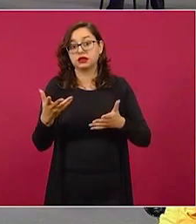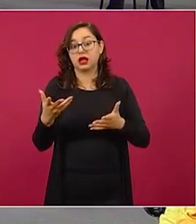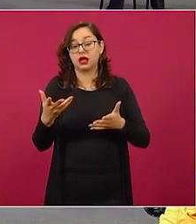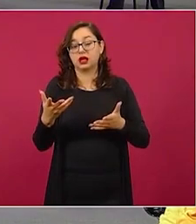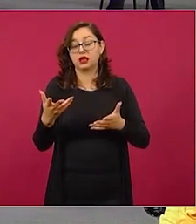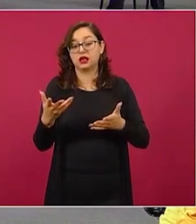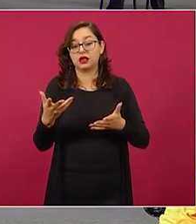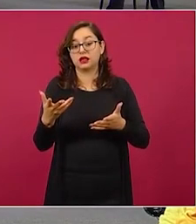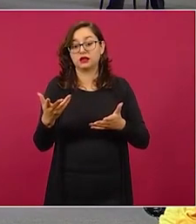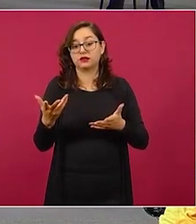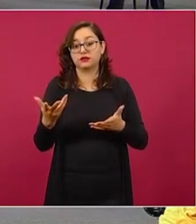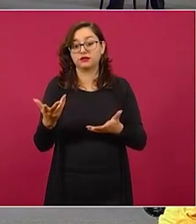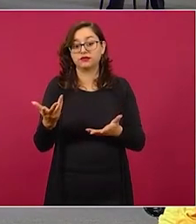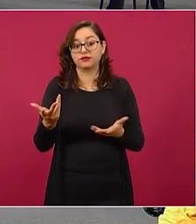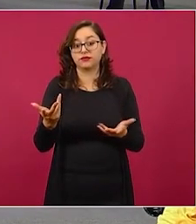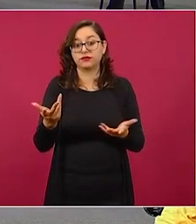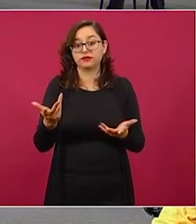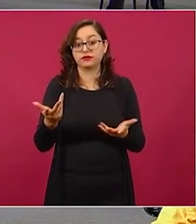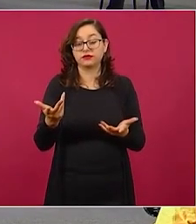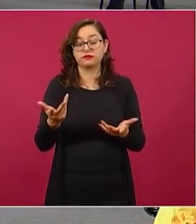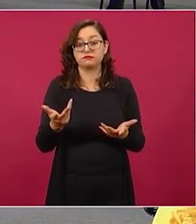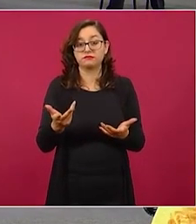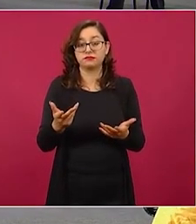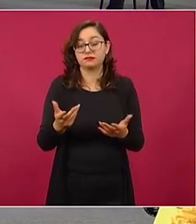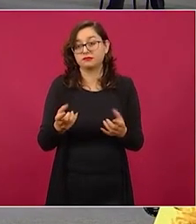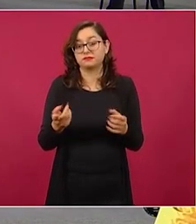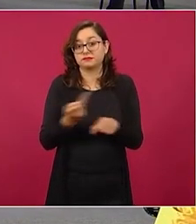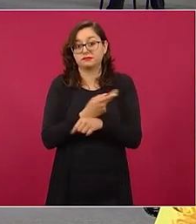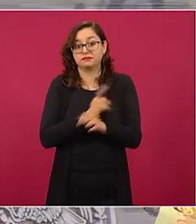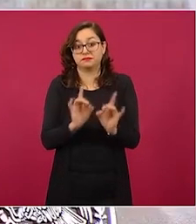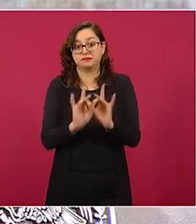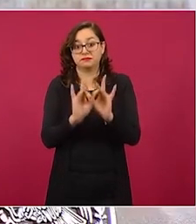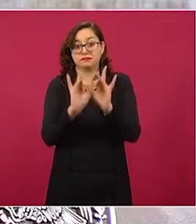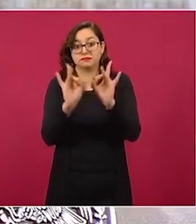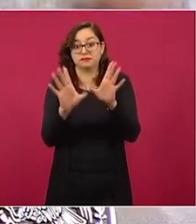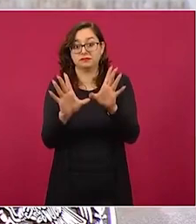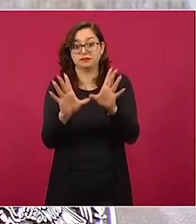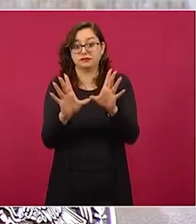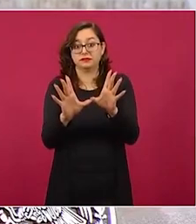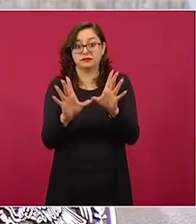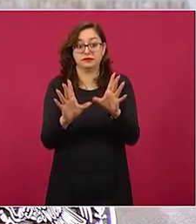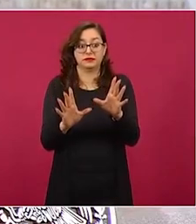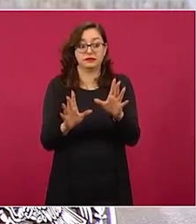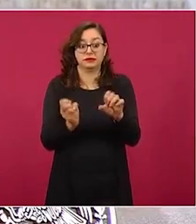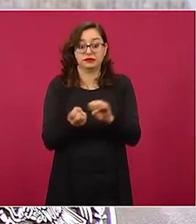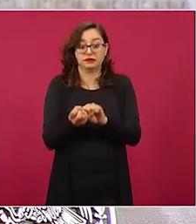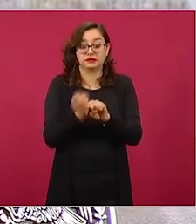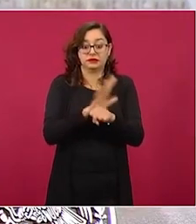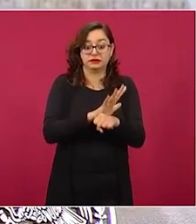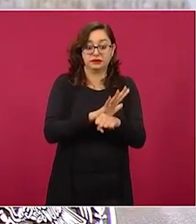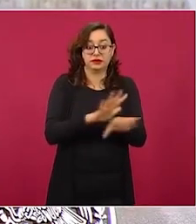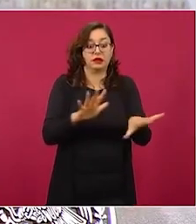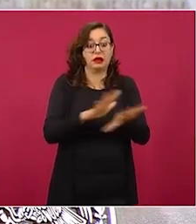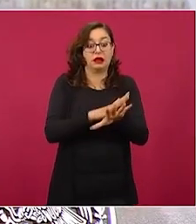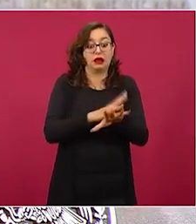variante y hay que encerrar a todos,